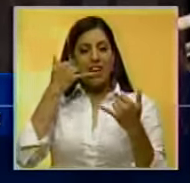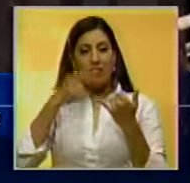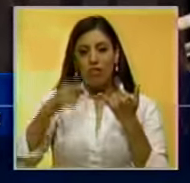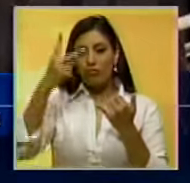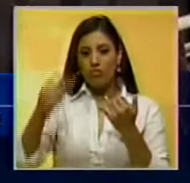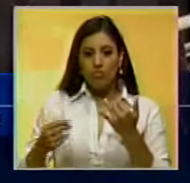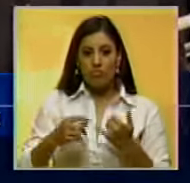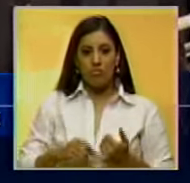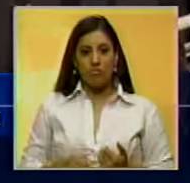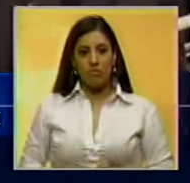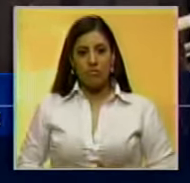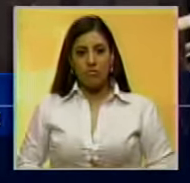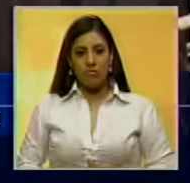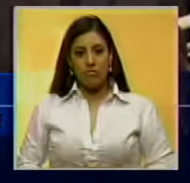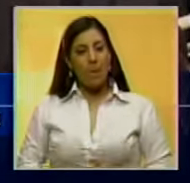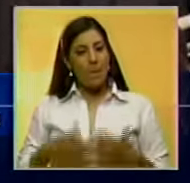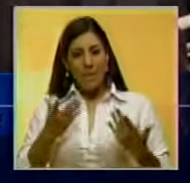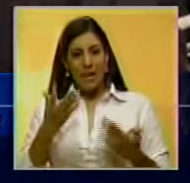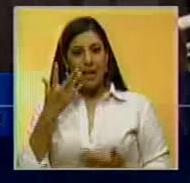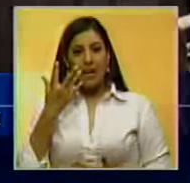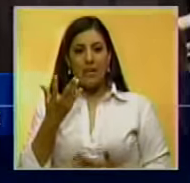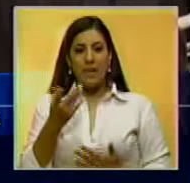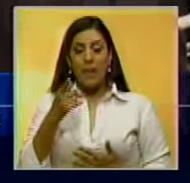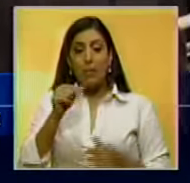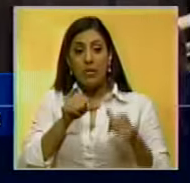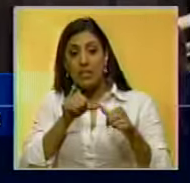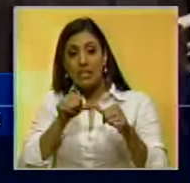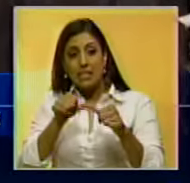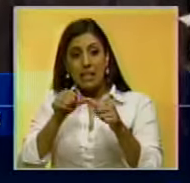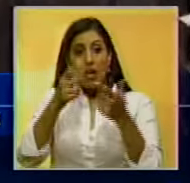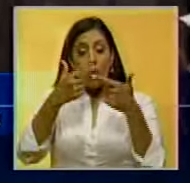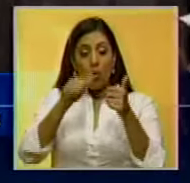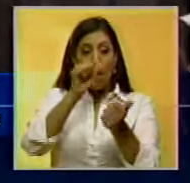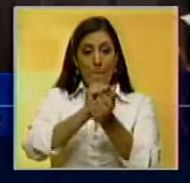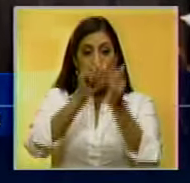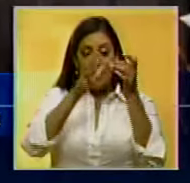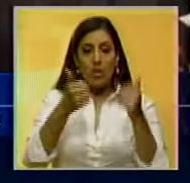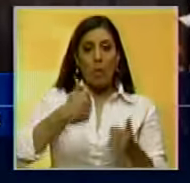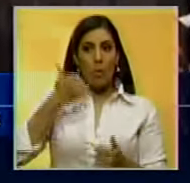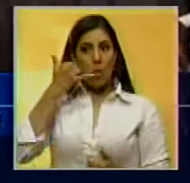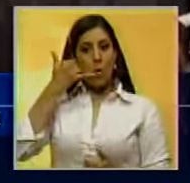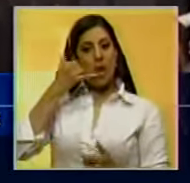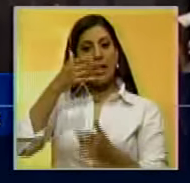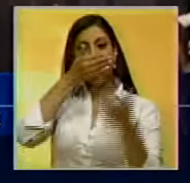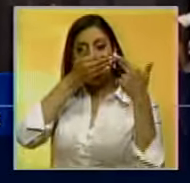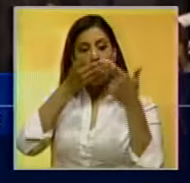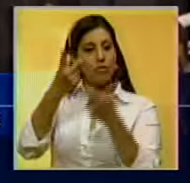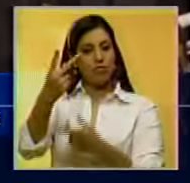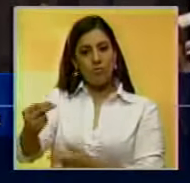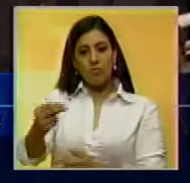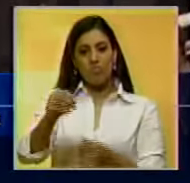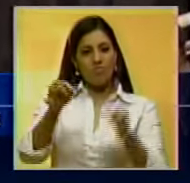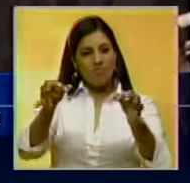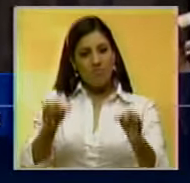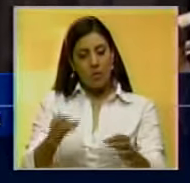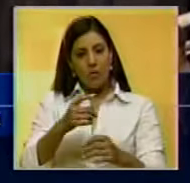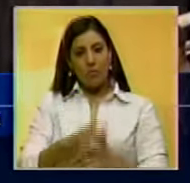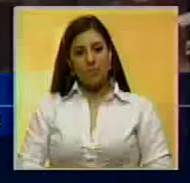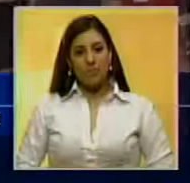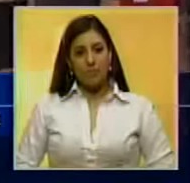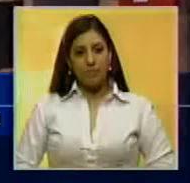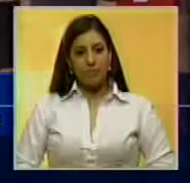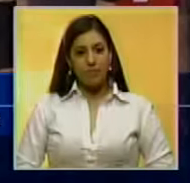telefónicas para que no continúen desde los recintos penitenciarios cometiendo delitos de secuestro y